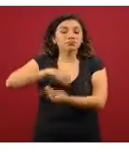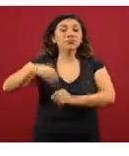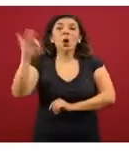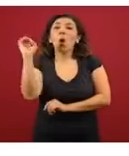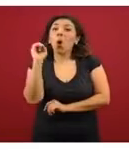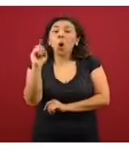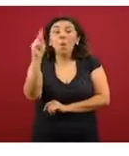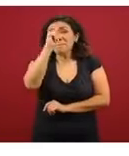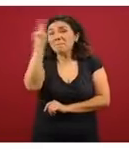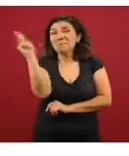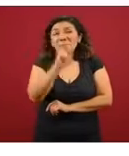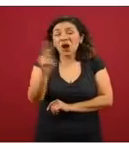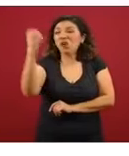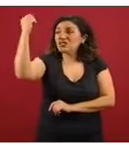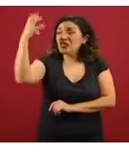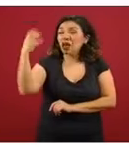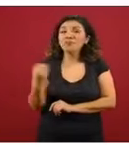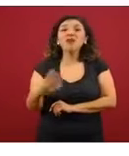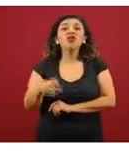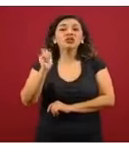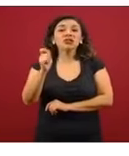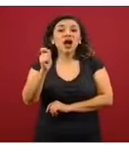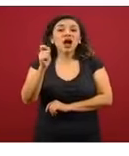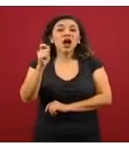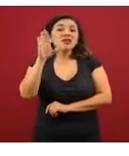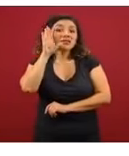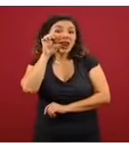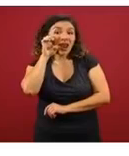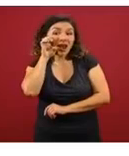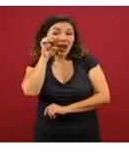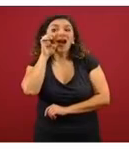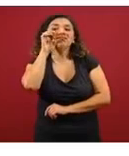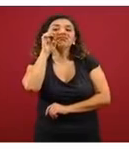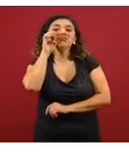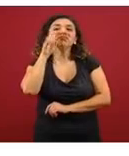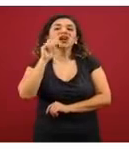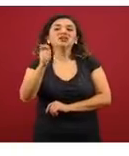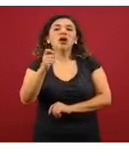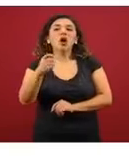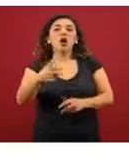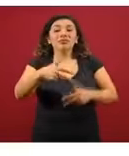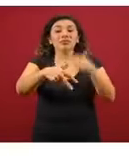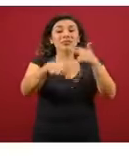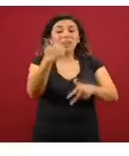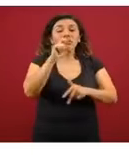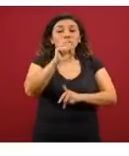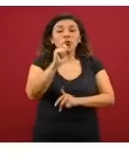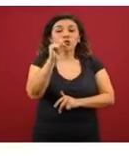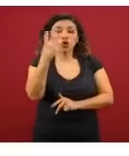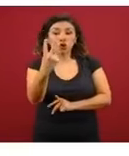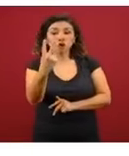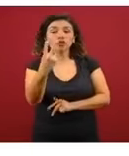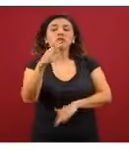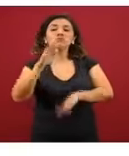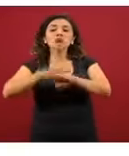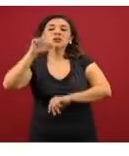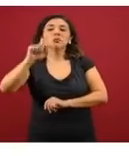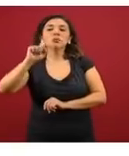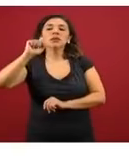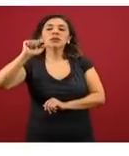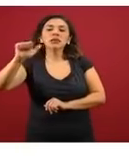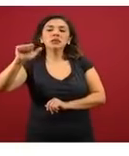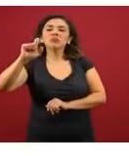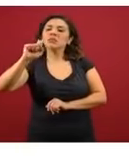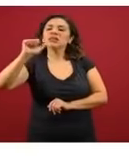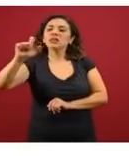escenario de tener el semáforo naranja, la ocupación varía de 13.2 a 28.8,